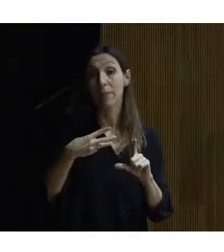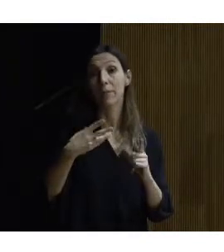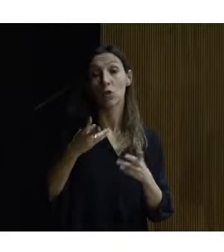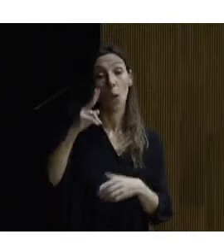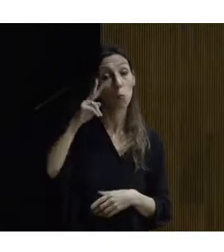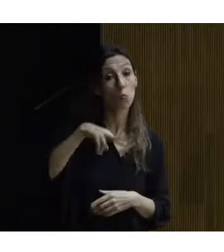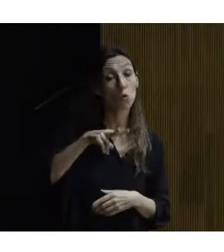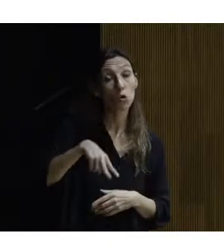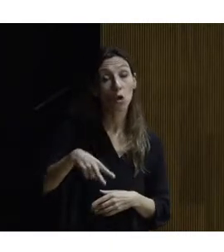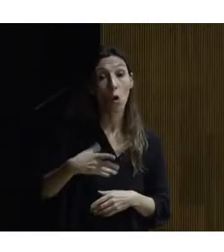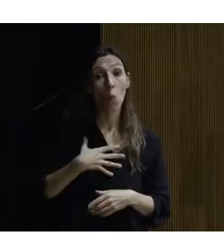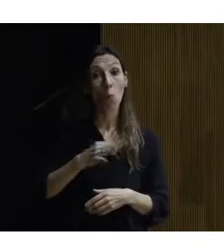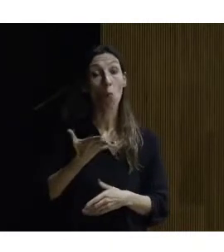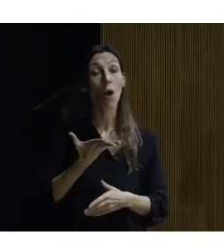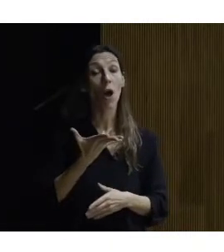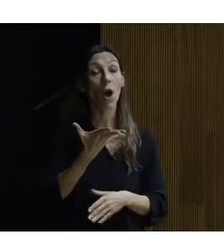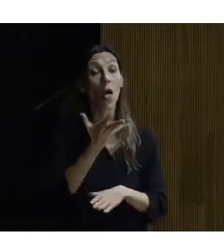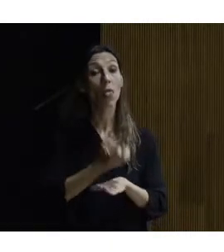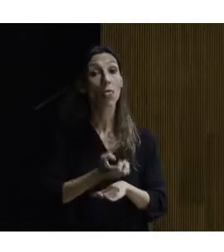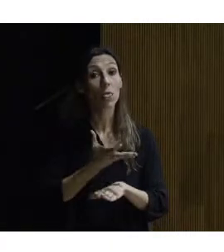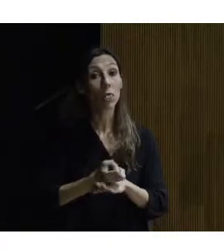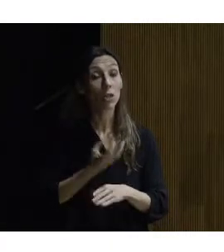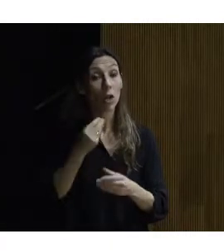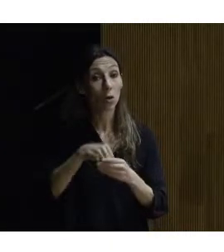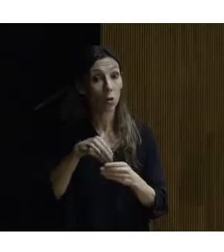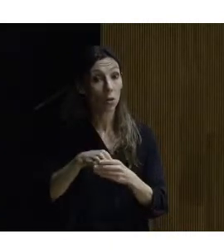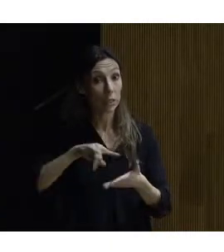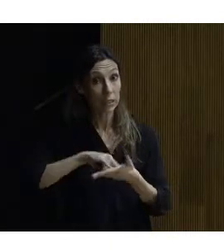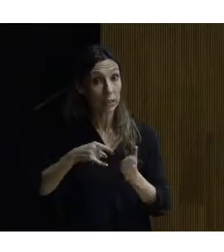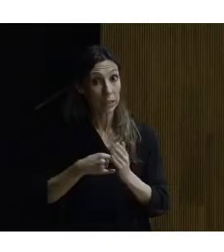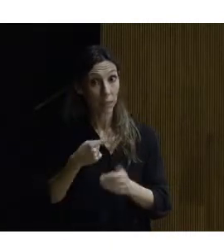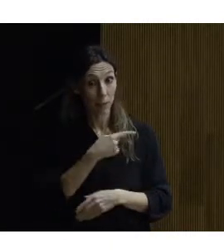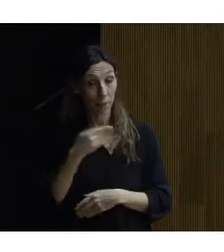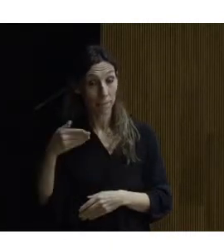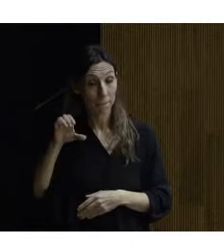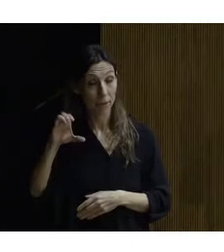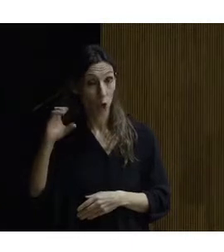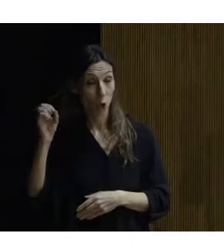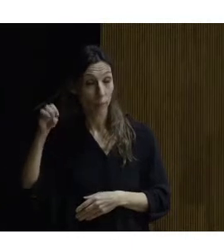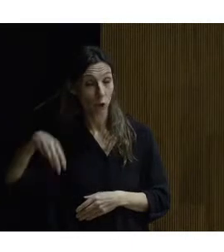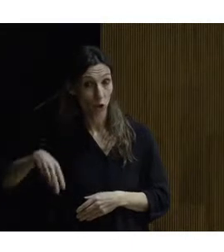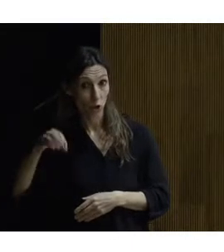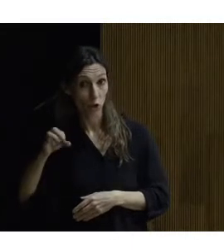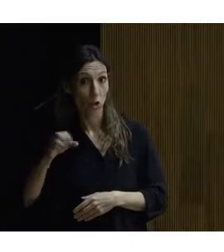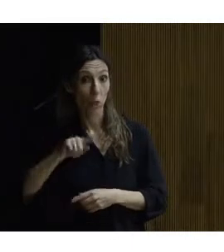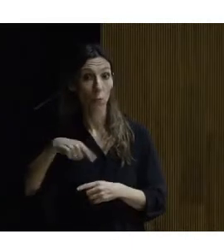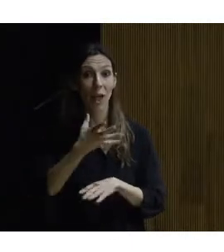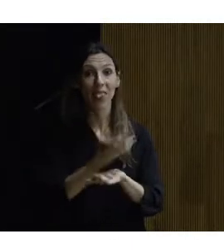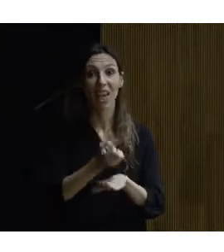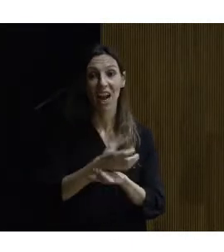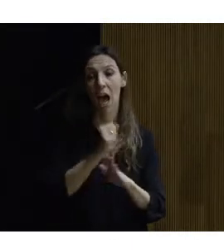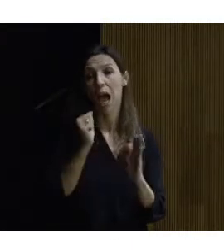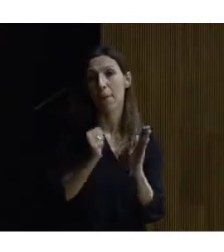puede volcar los contenidos se necesita este sistema de balizados el sistema de bitcoins y luego descargarte evidentemente la app